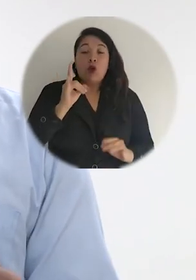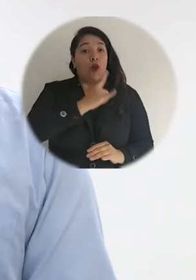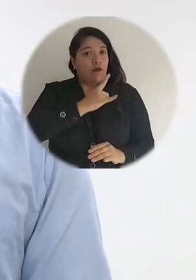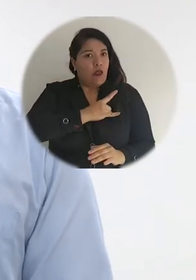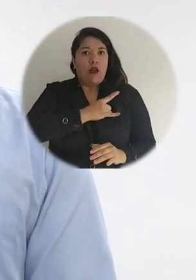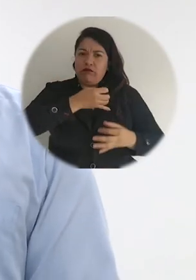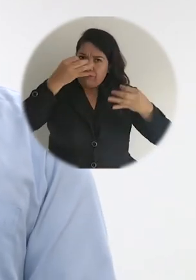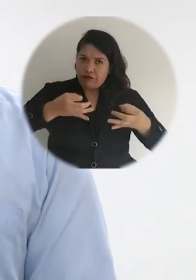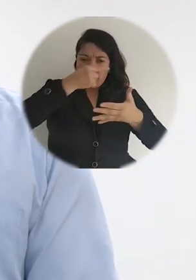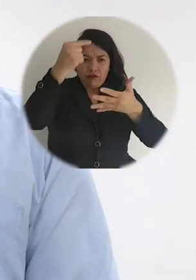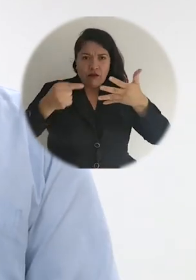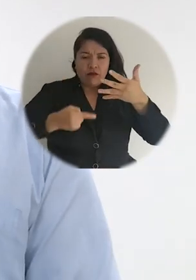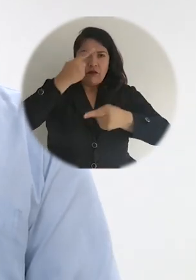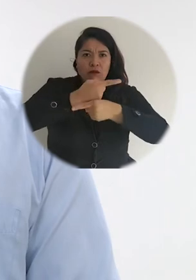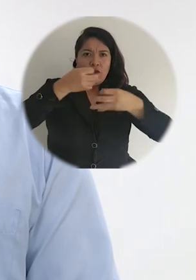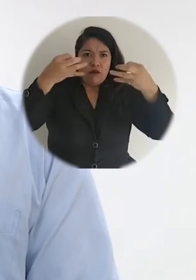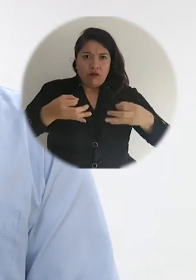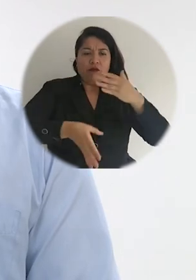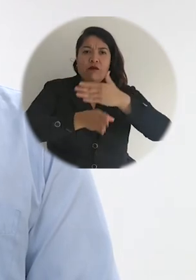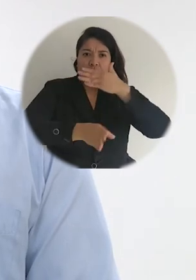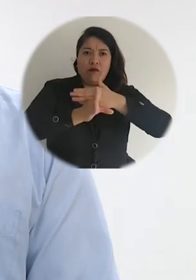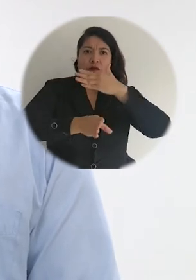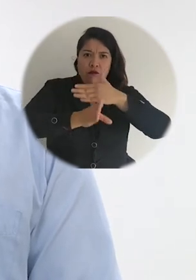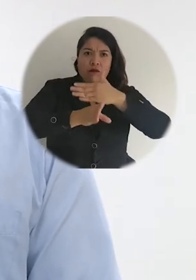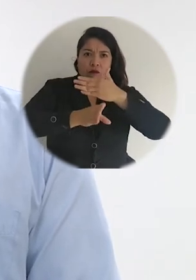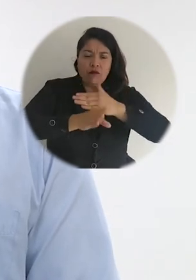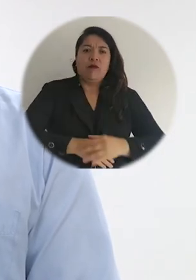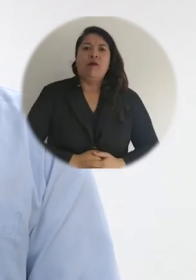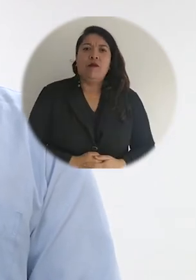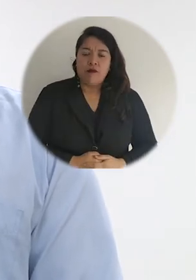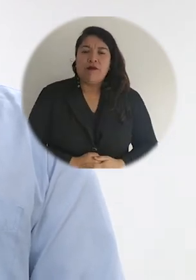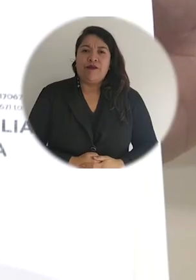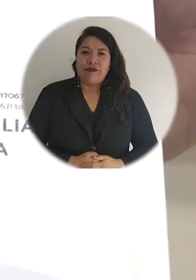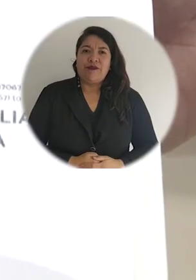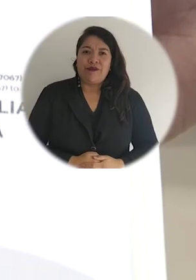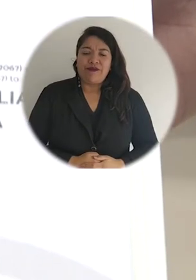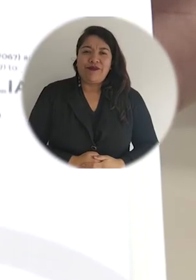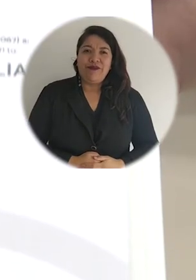búsqueda de los hallazgos, pero sin embargo la universidad cumplió con todos los requisitos establecidos por la norma.